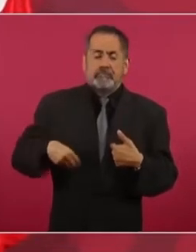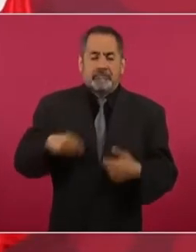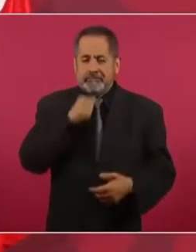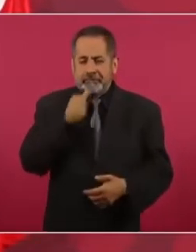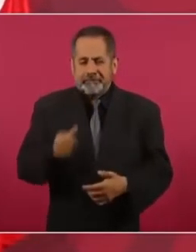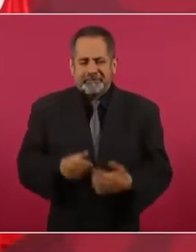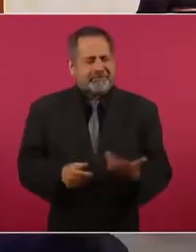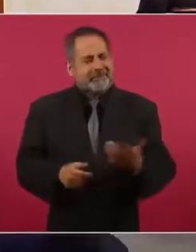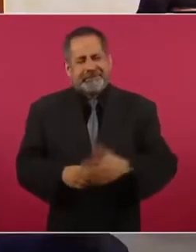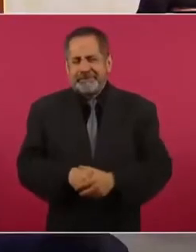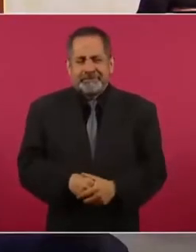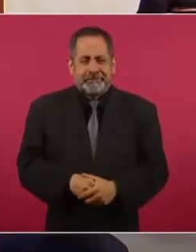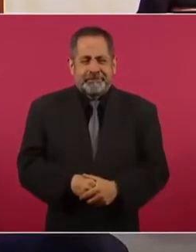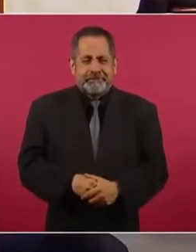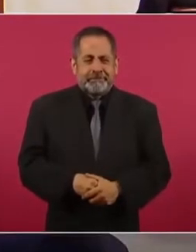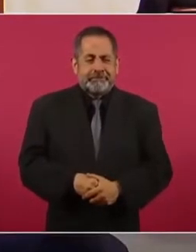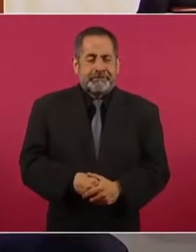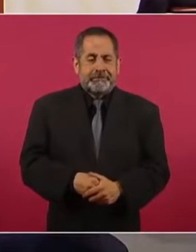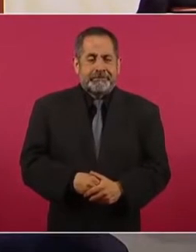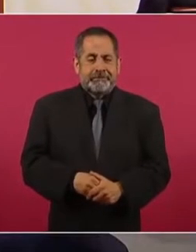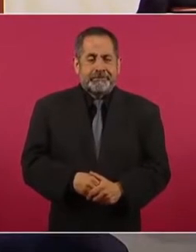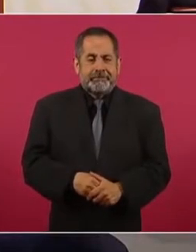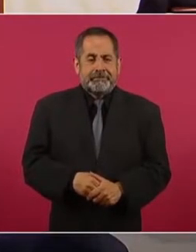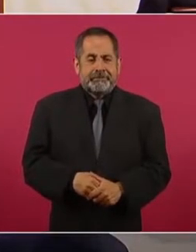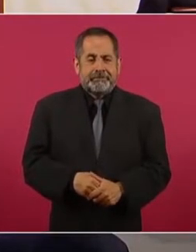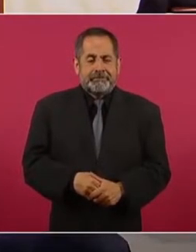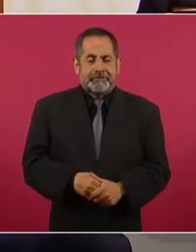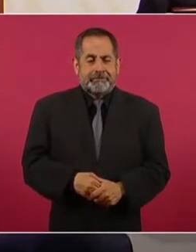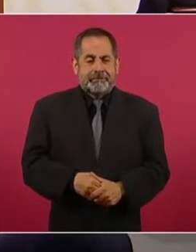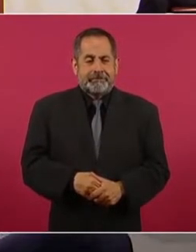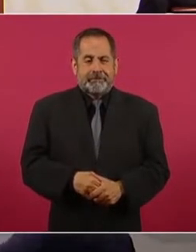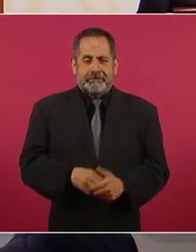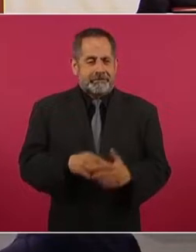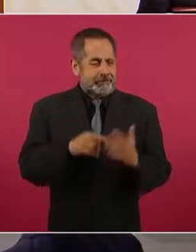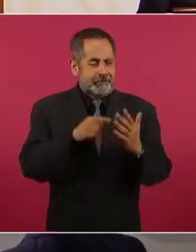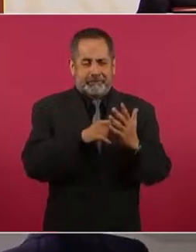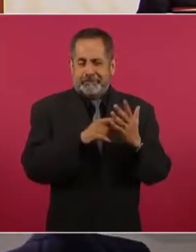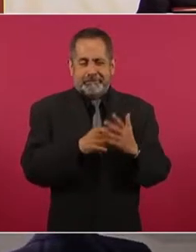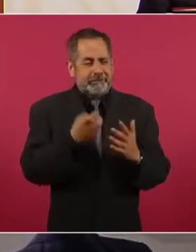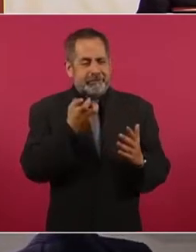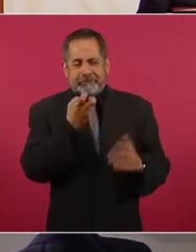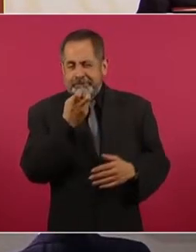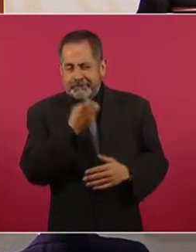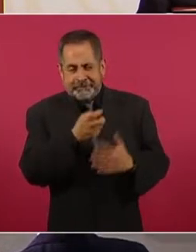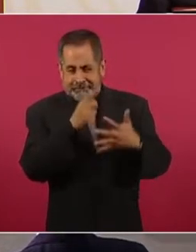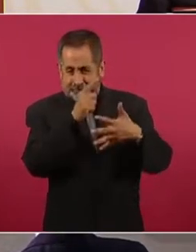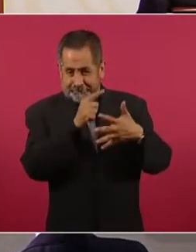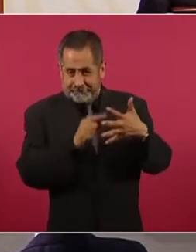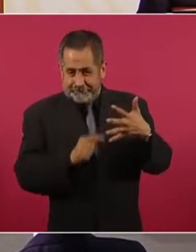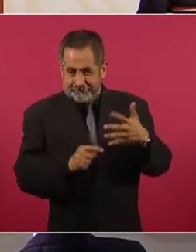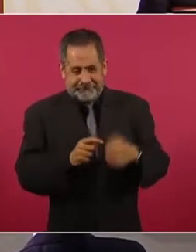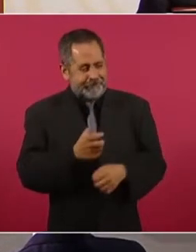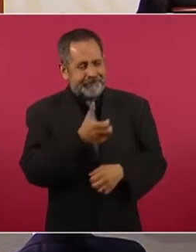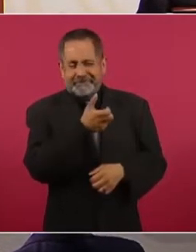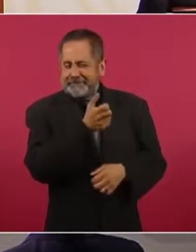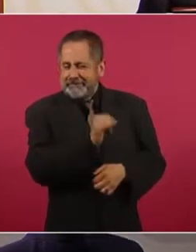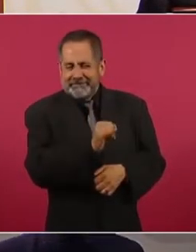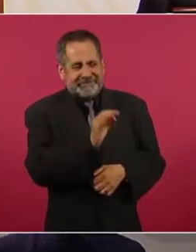Este es un prototipo. Ah,